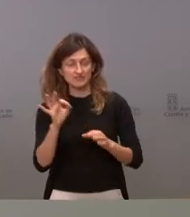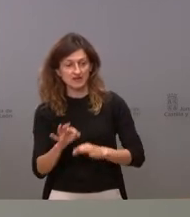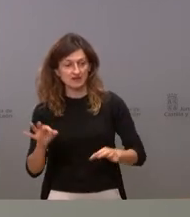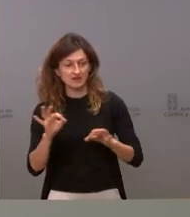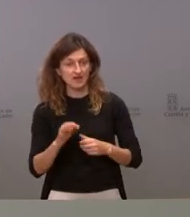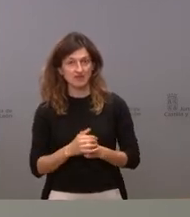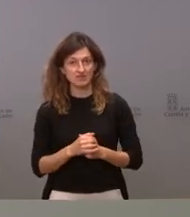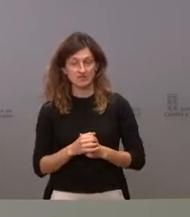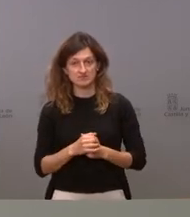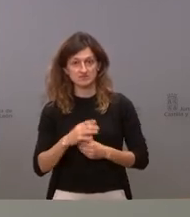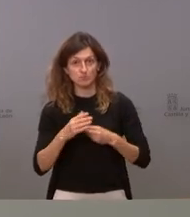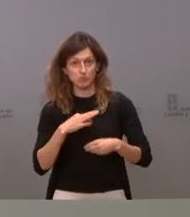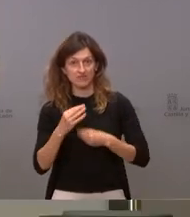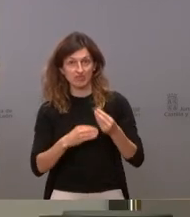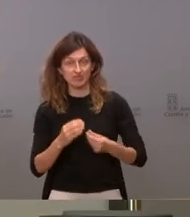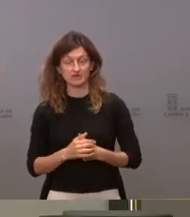que no se pueda hacer